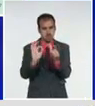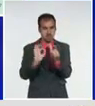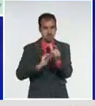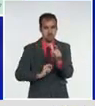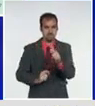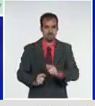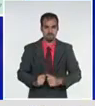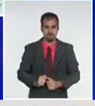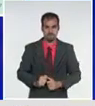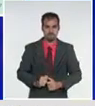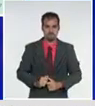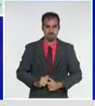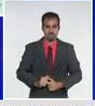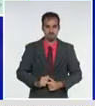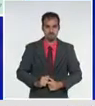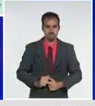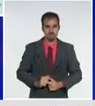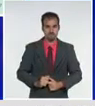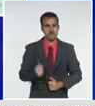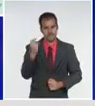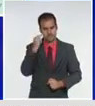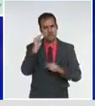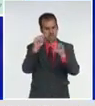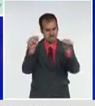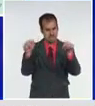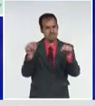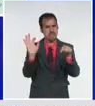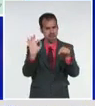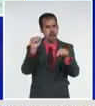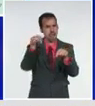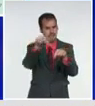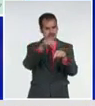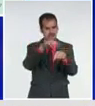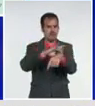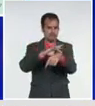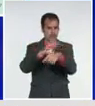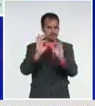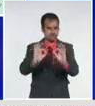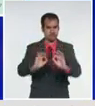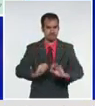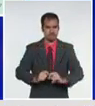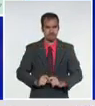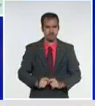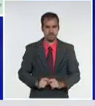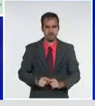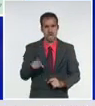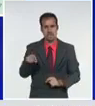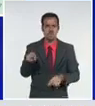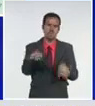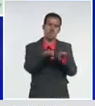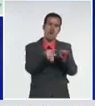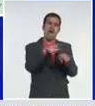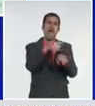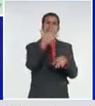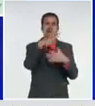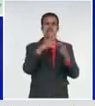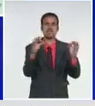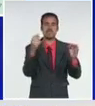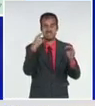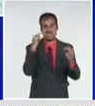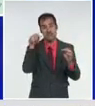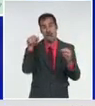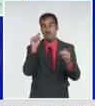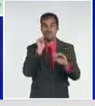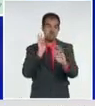todavía presenta, y también esta provincia, igual que Artemisa, con mucho tránsito, que